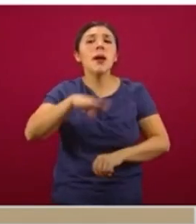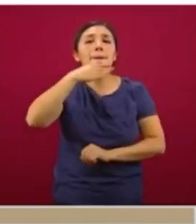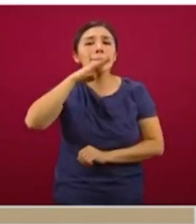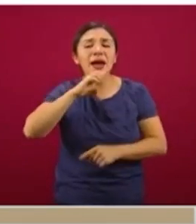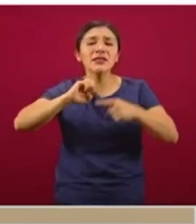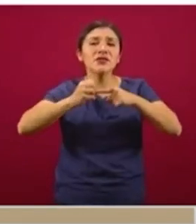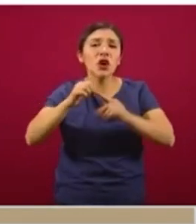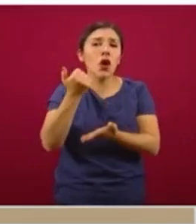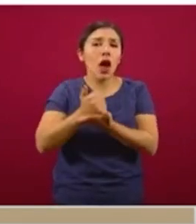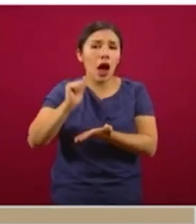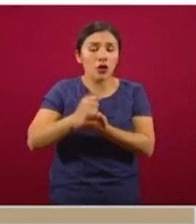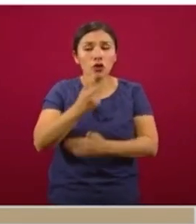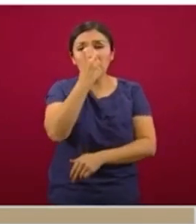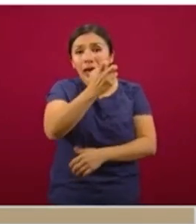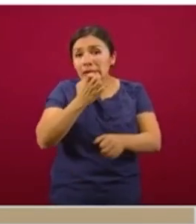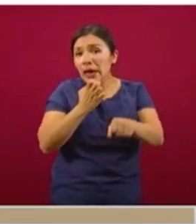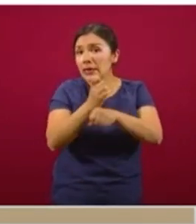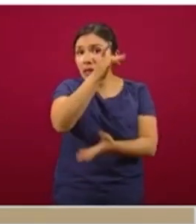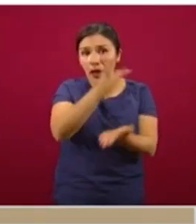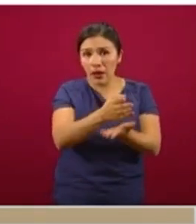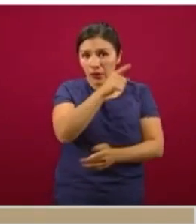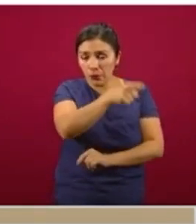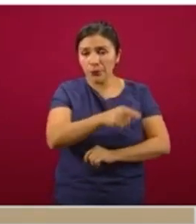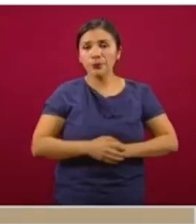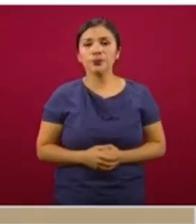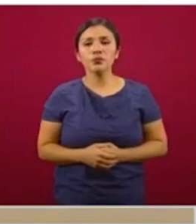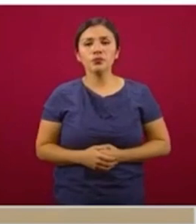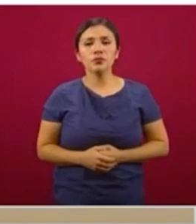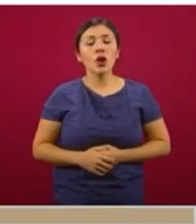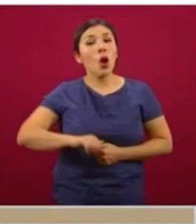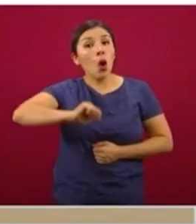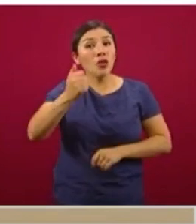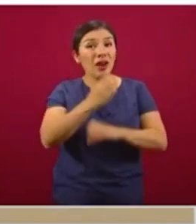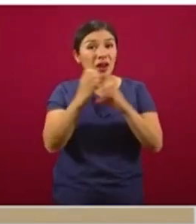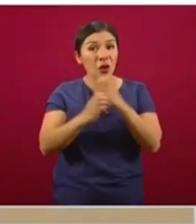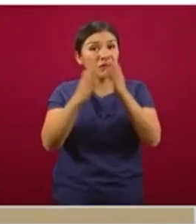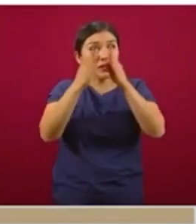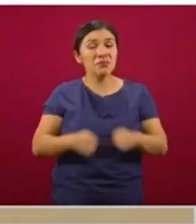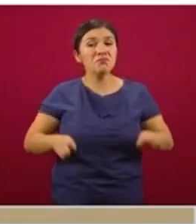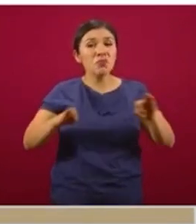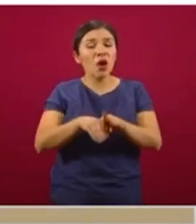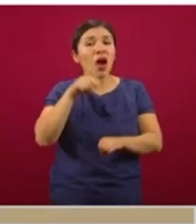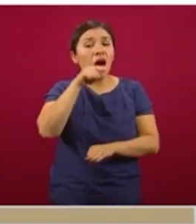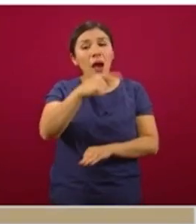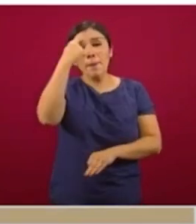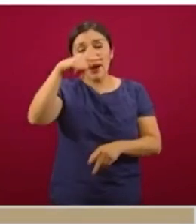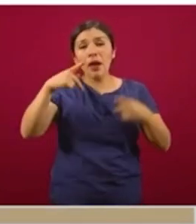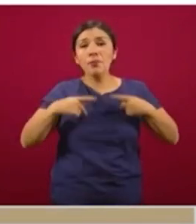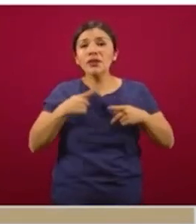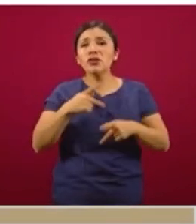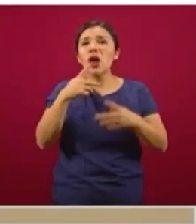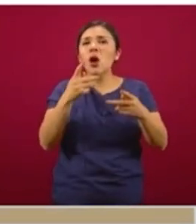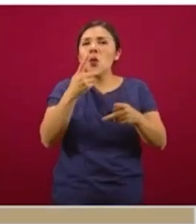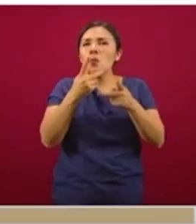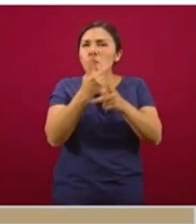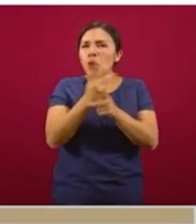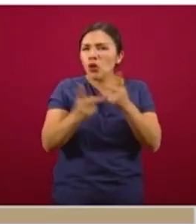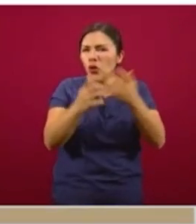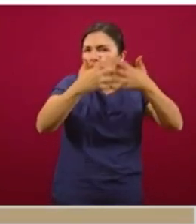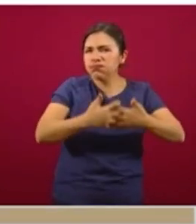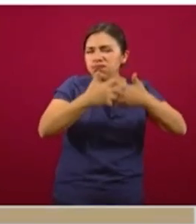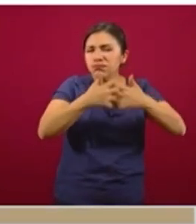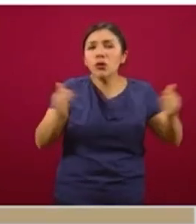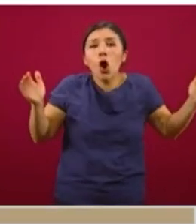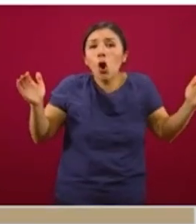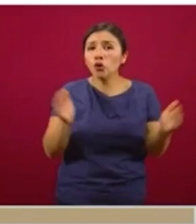de este estado. Una de las cosas importantísimas es que va orientado a productores de pequeña escala y es relevante